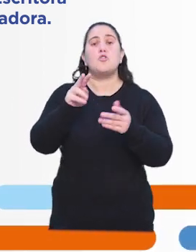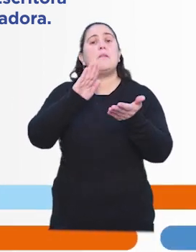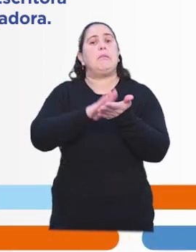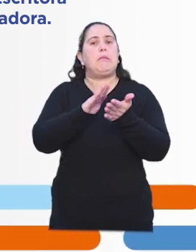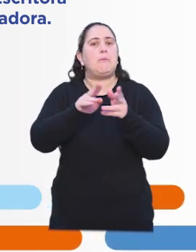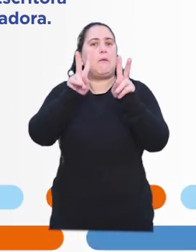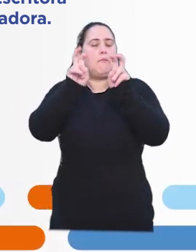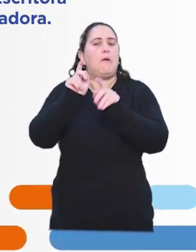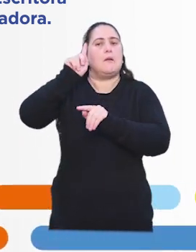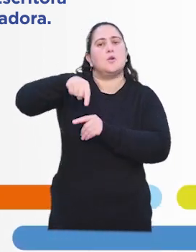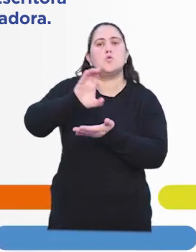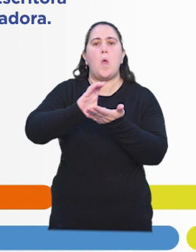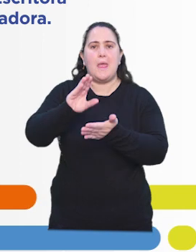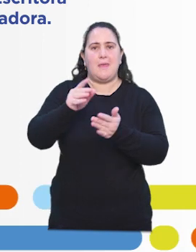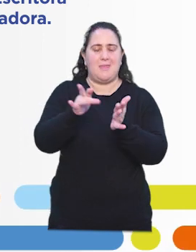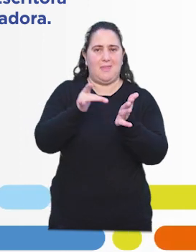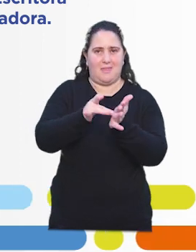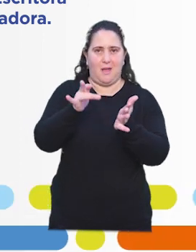la construcción de ciudadanía digital.